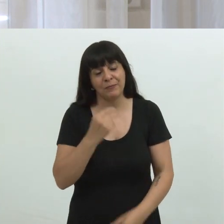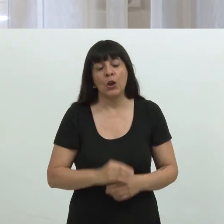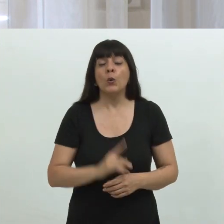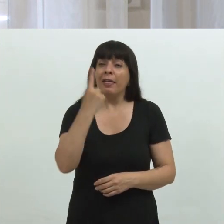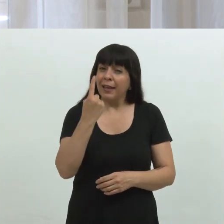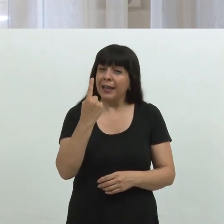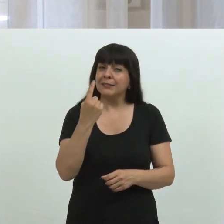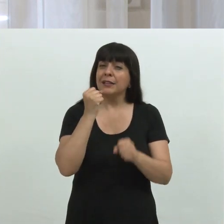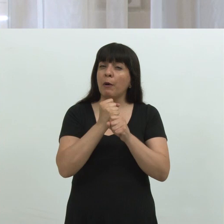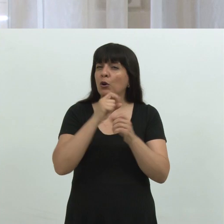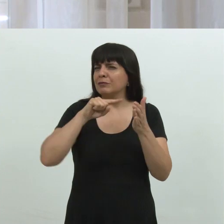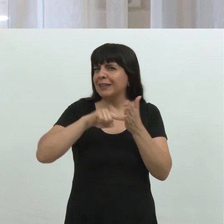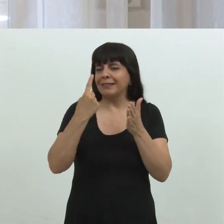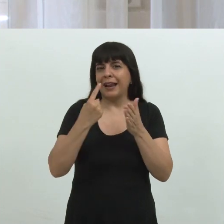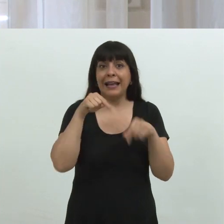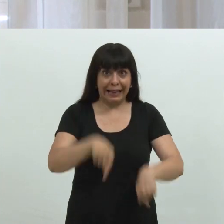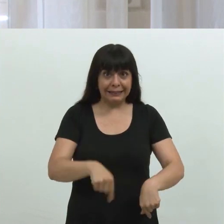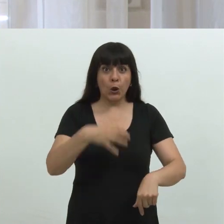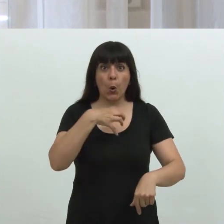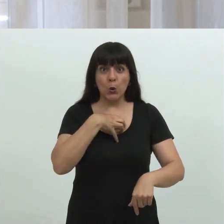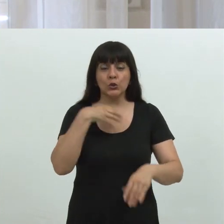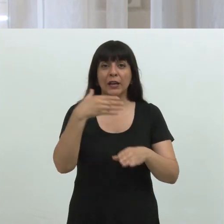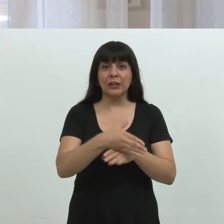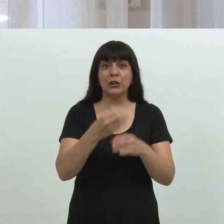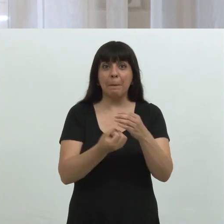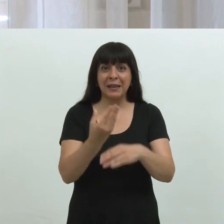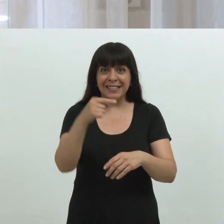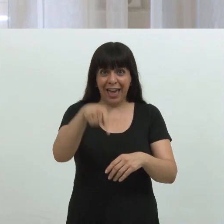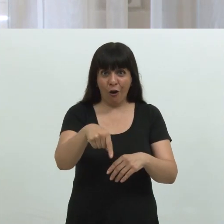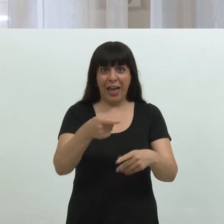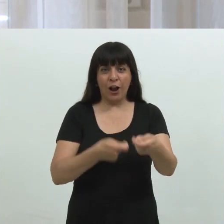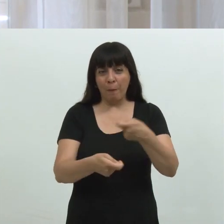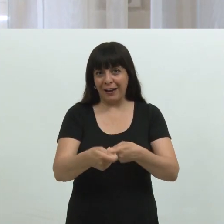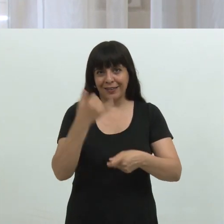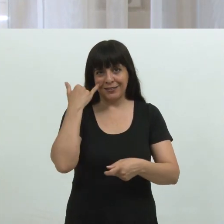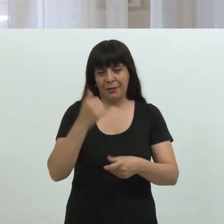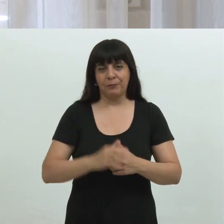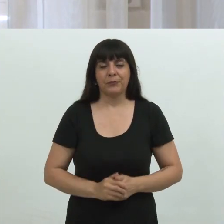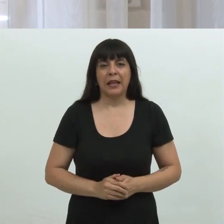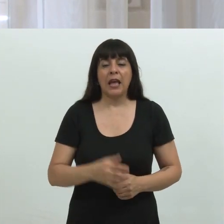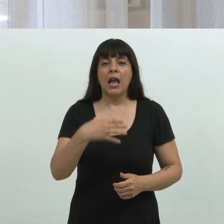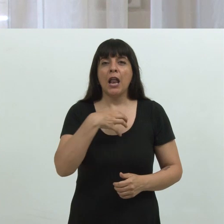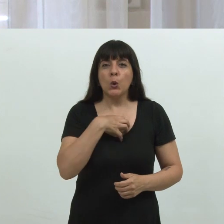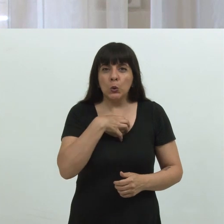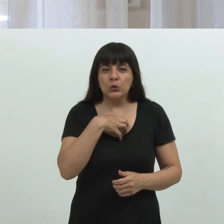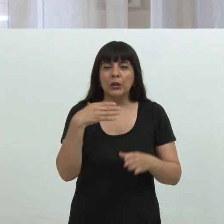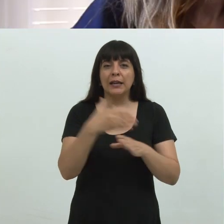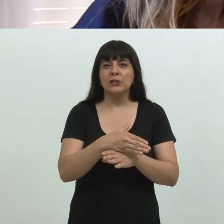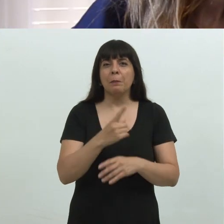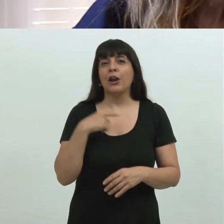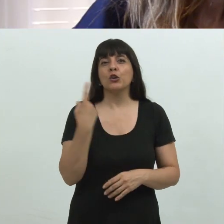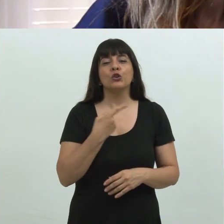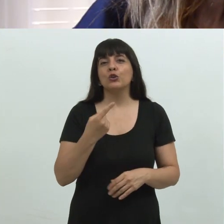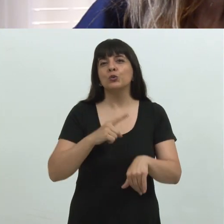la Secretaría Académica es el curso de ingreso que ustedes empezarán a compartir en breve. El curso de ingreso es para